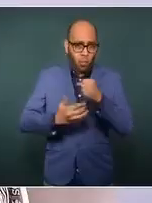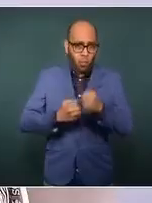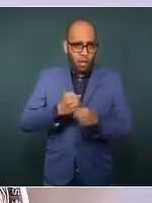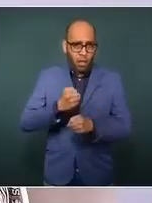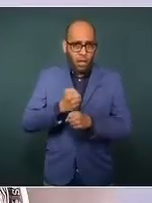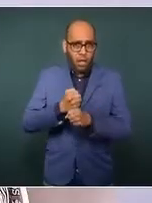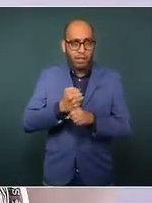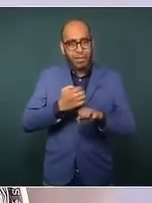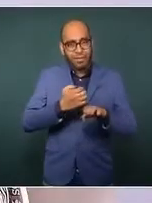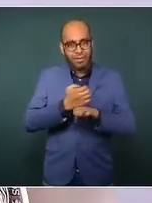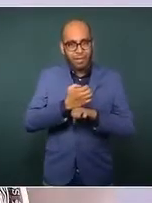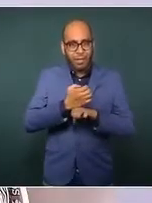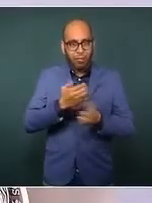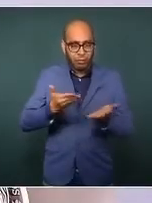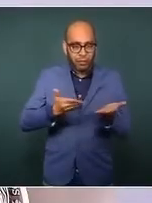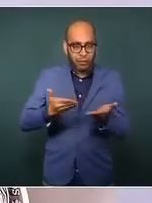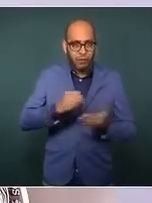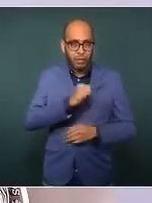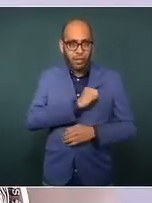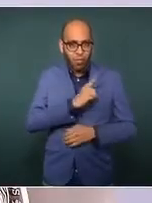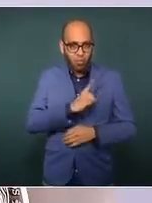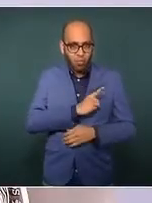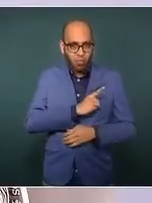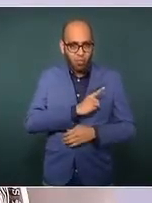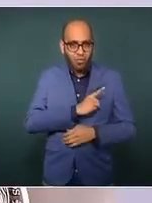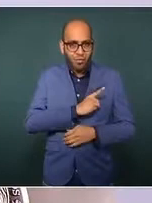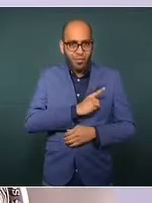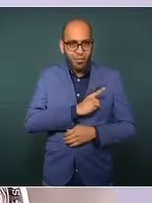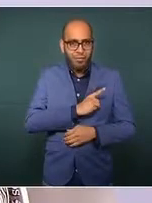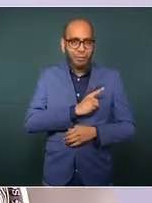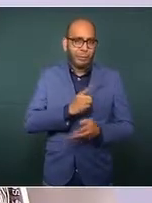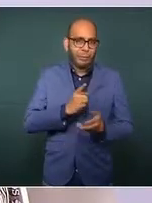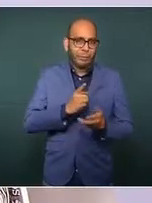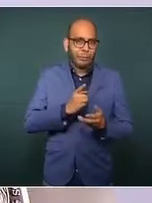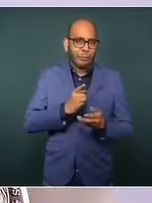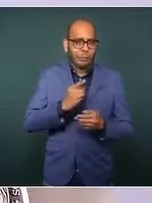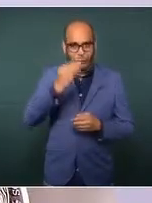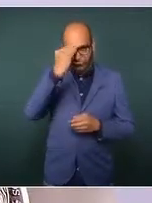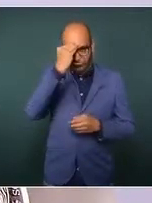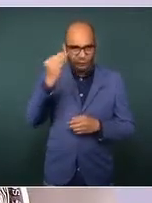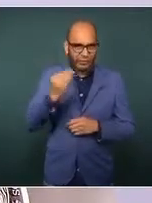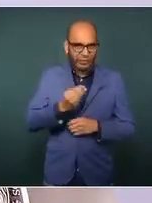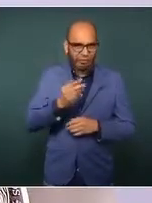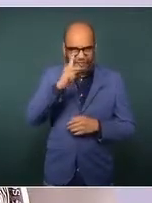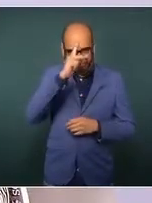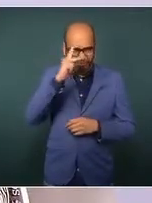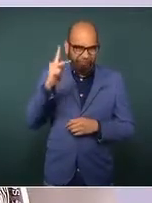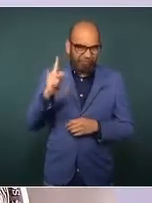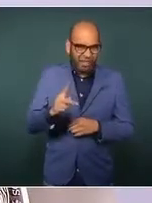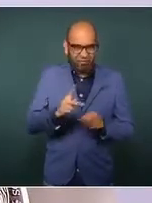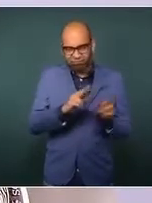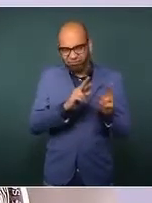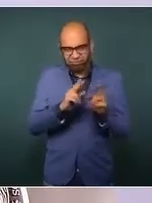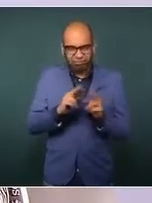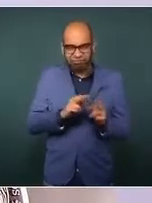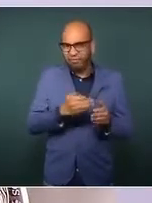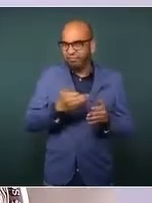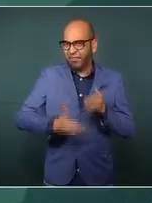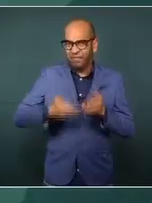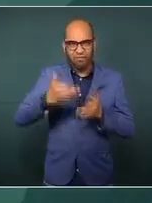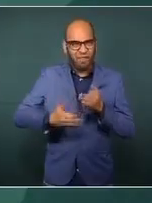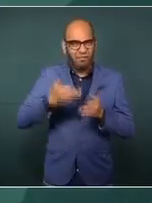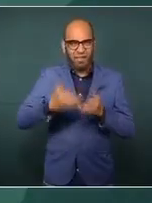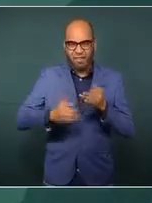con los servicios de salud prácticamente destrozados. Hemos hecho un esfuerzo muy importante